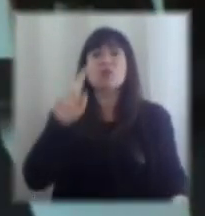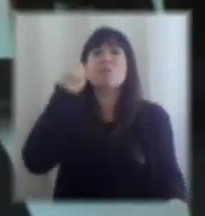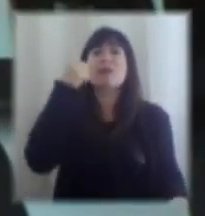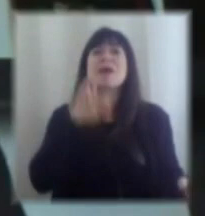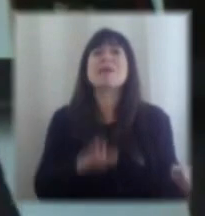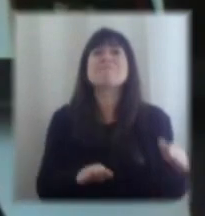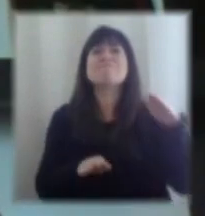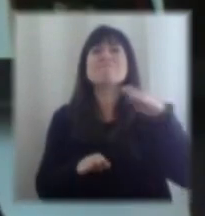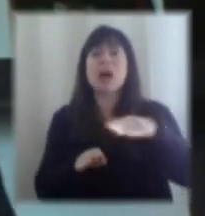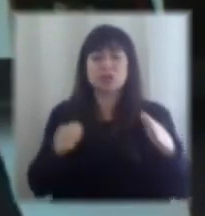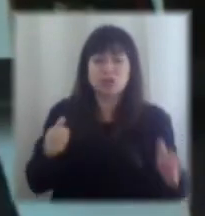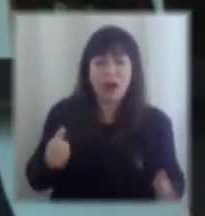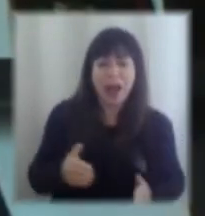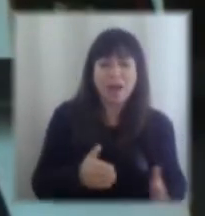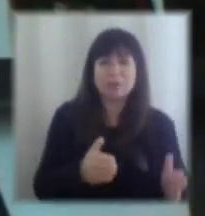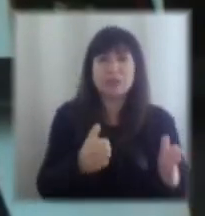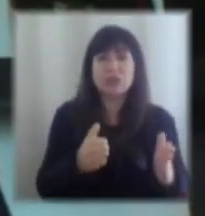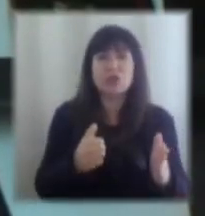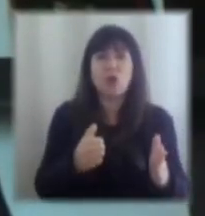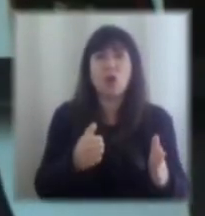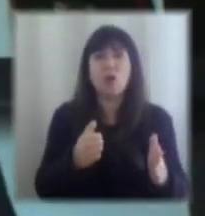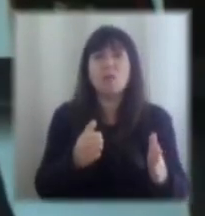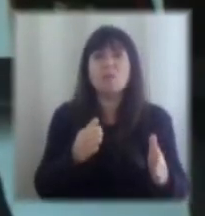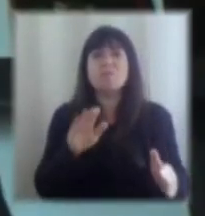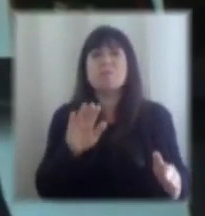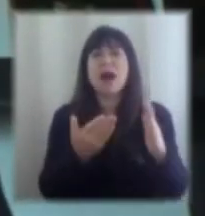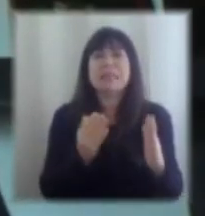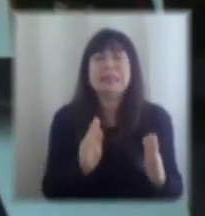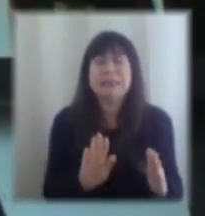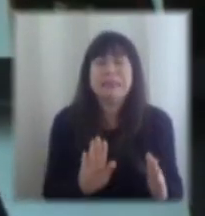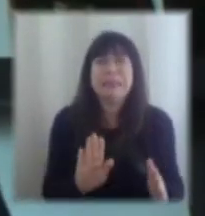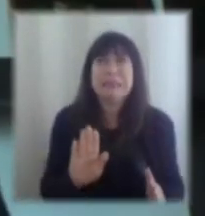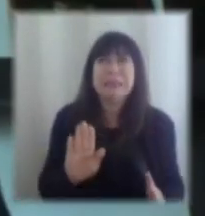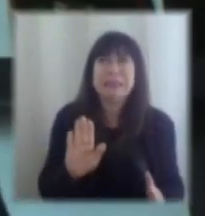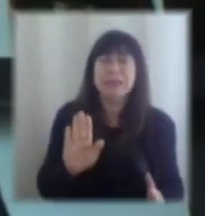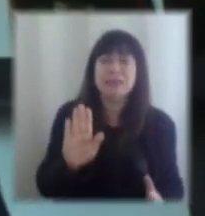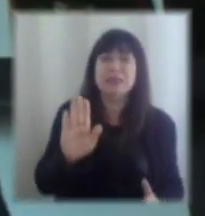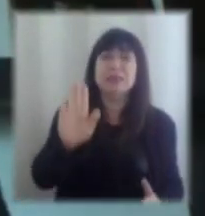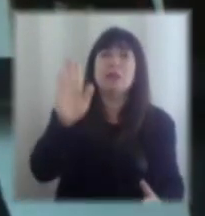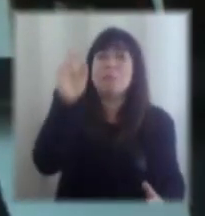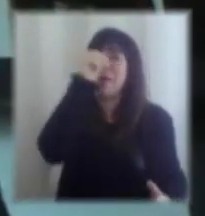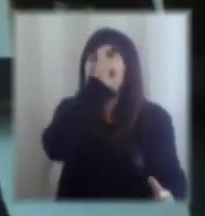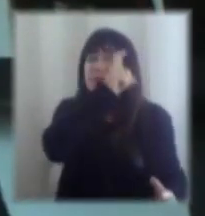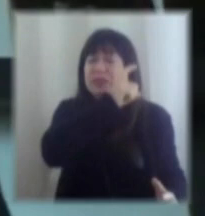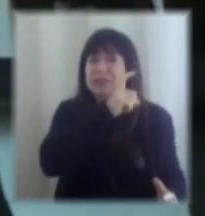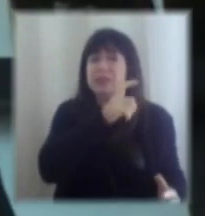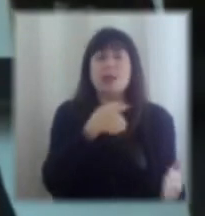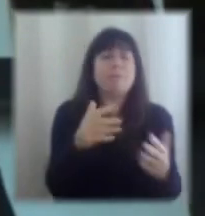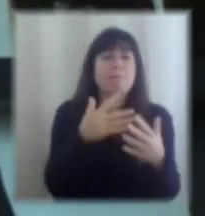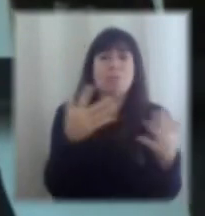esta ruta parece ser un paso bastante empinado, por así decirlo, porque básicamente